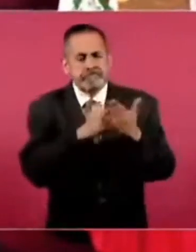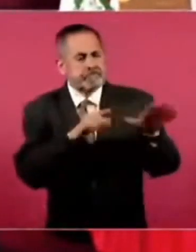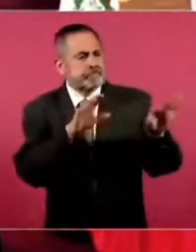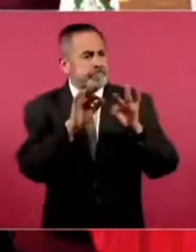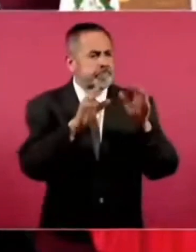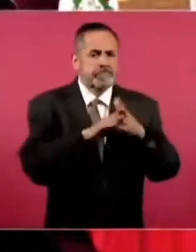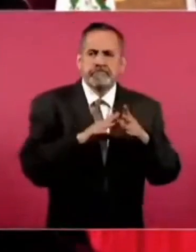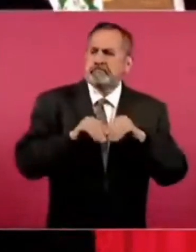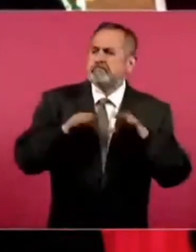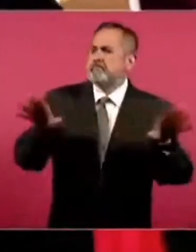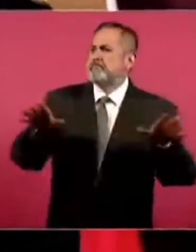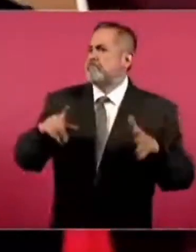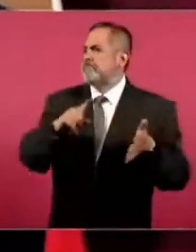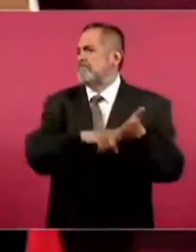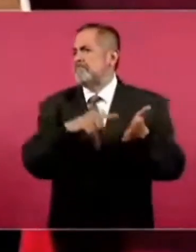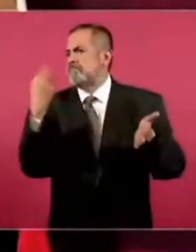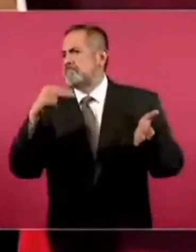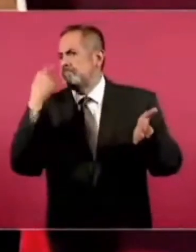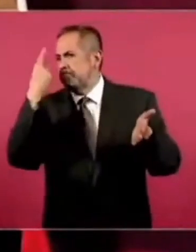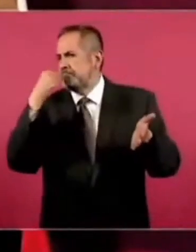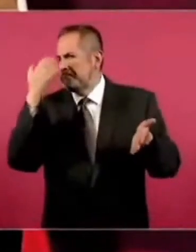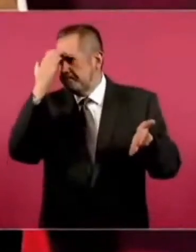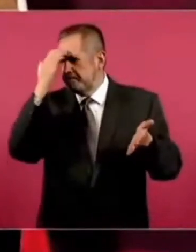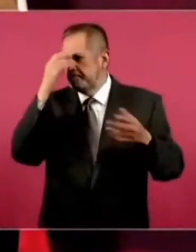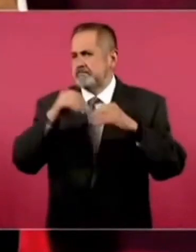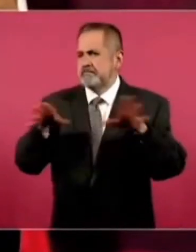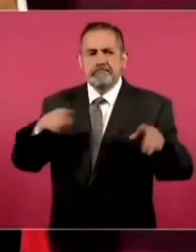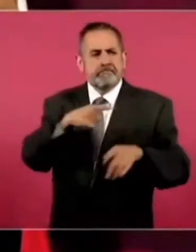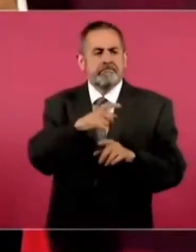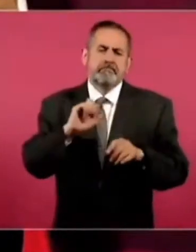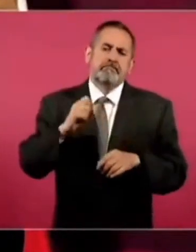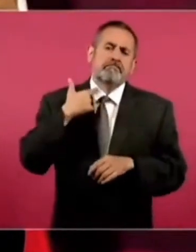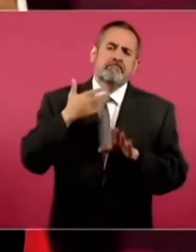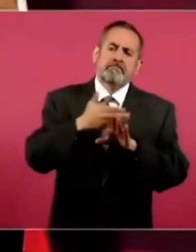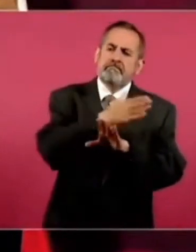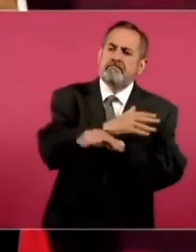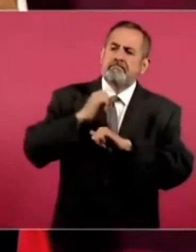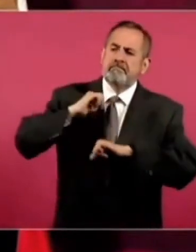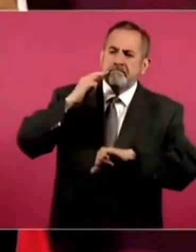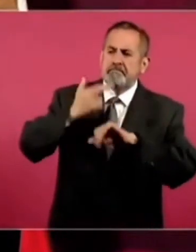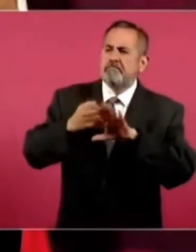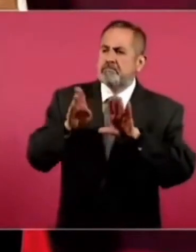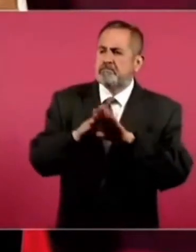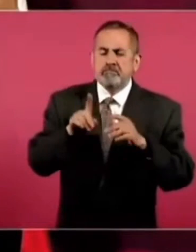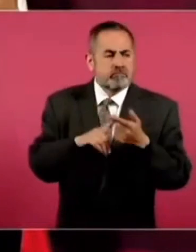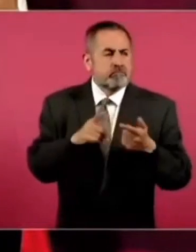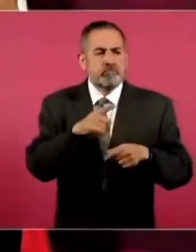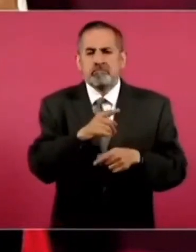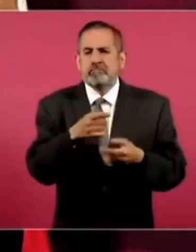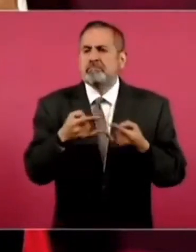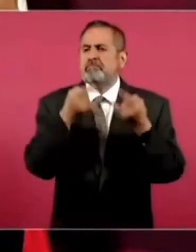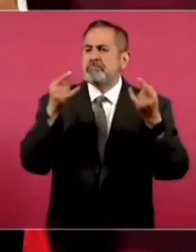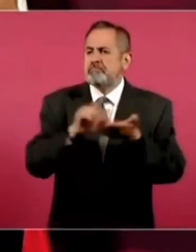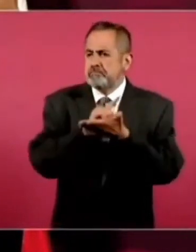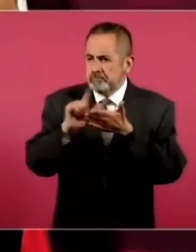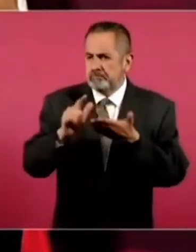se dé a conocer. Quiénes son. Qué cargos han ocupado. Cómo se han comportado.